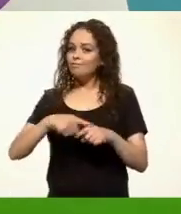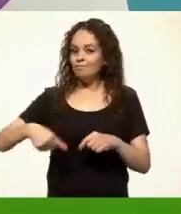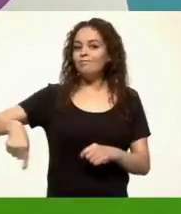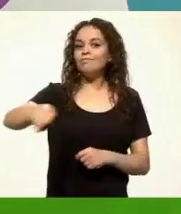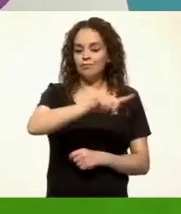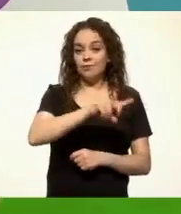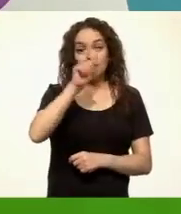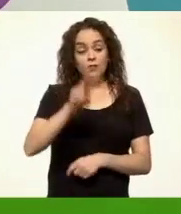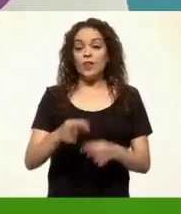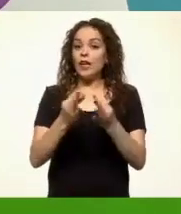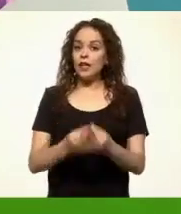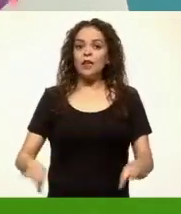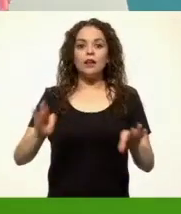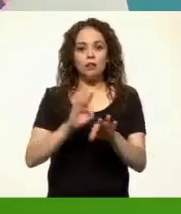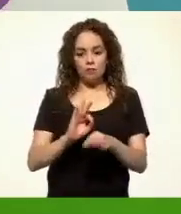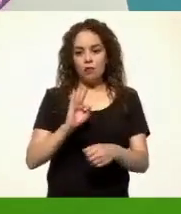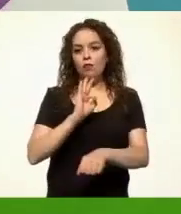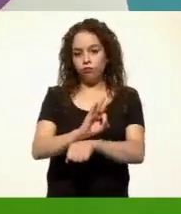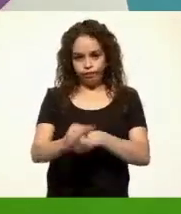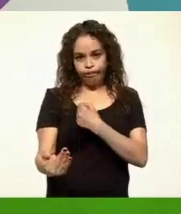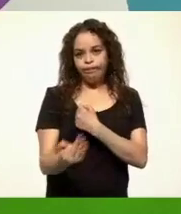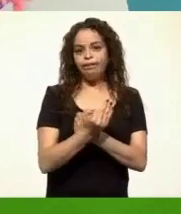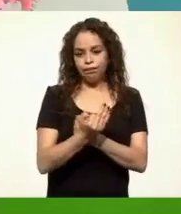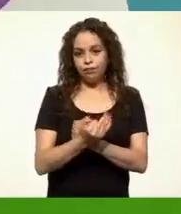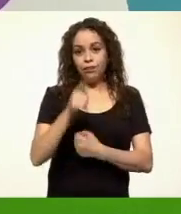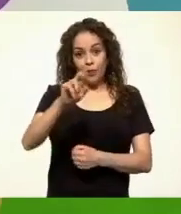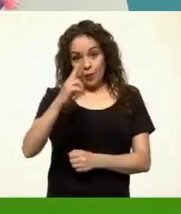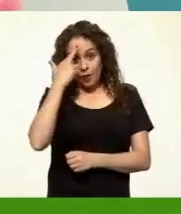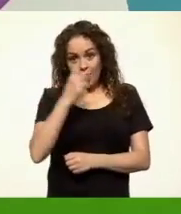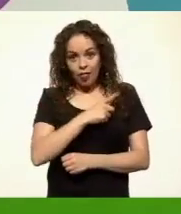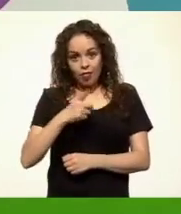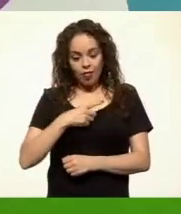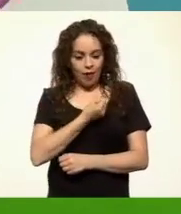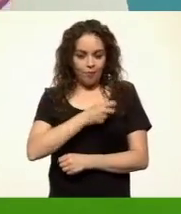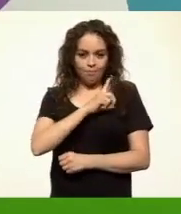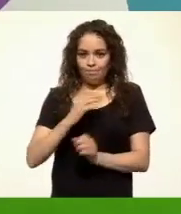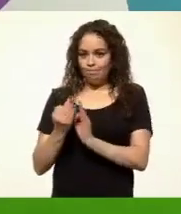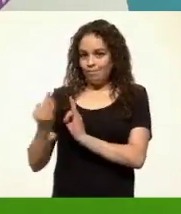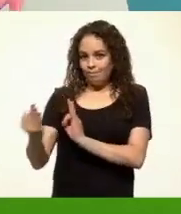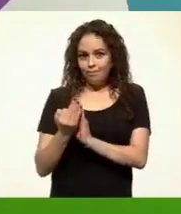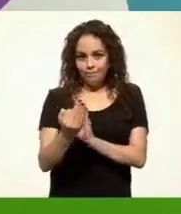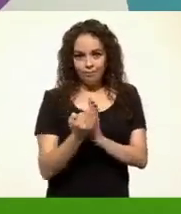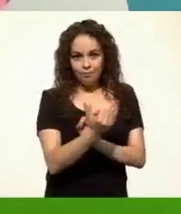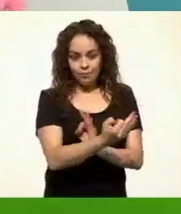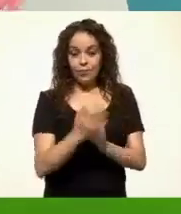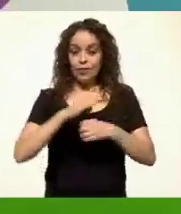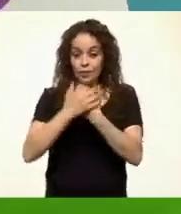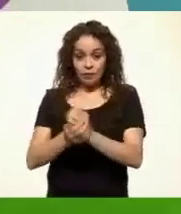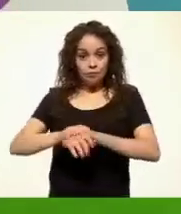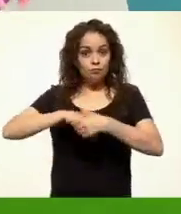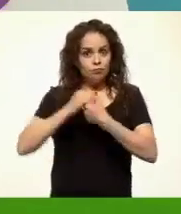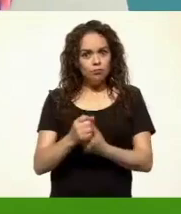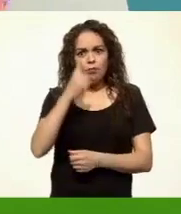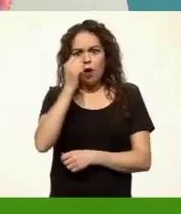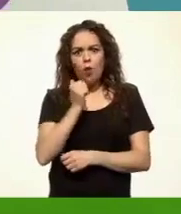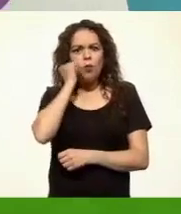Es importante protegernos. Recuerda mantener la sana distancia y lavarte las manos con